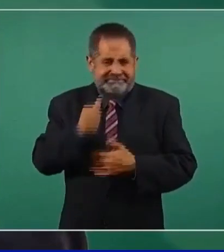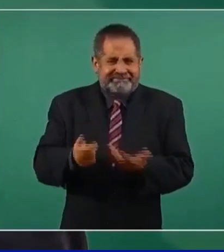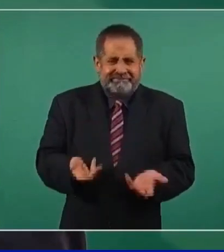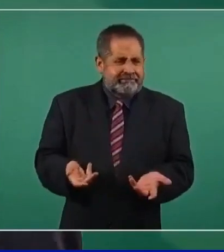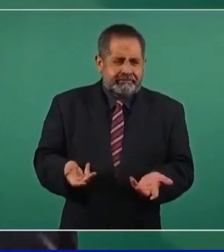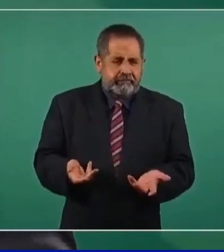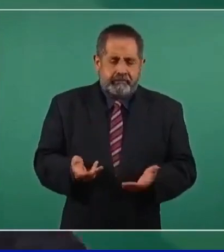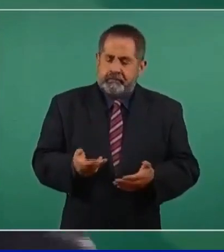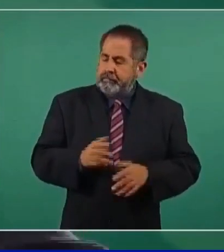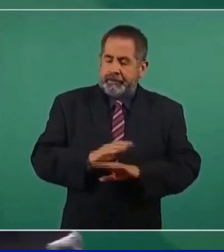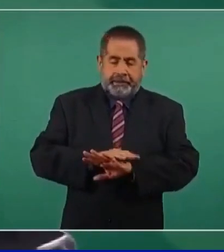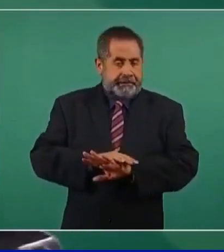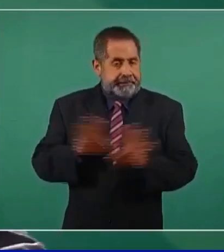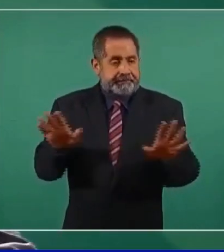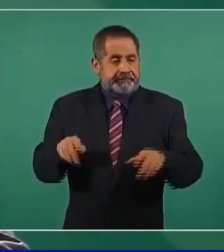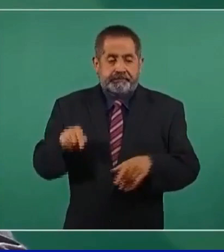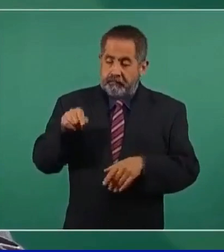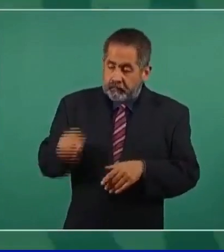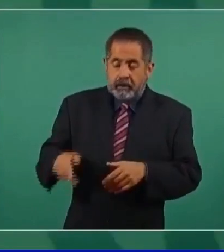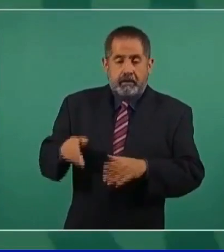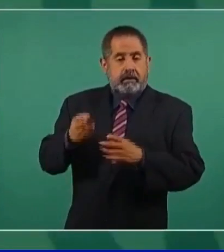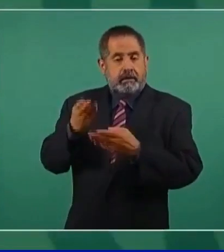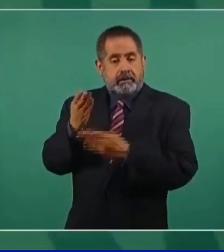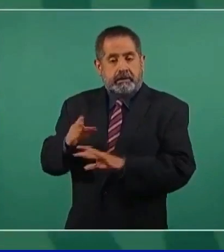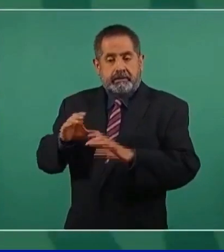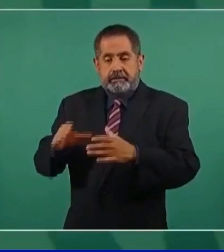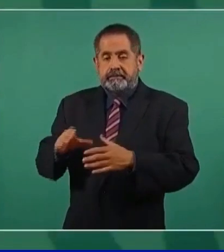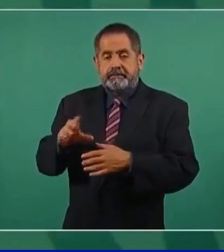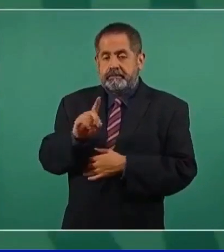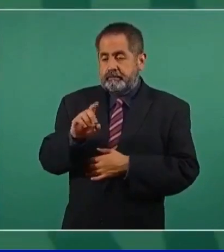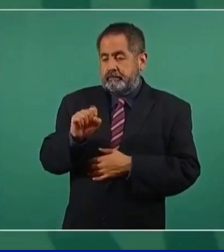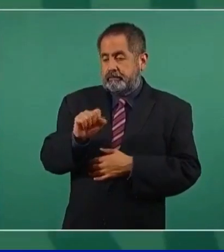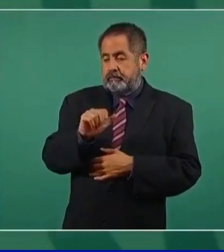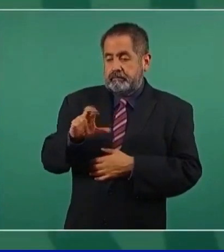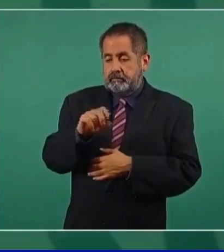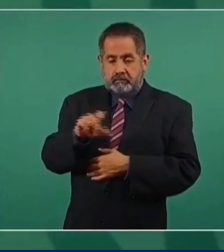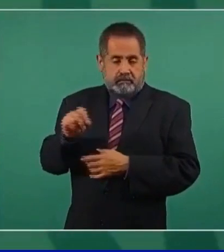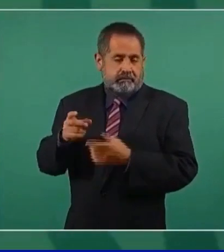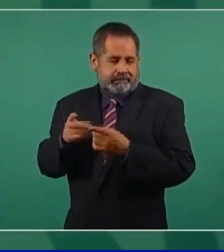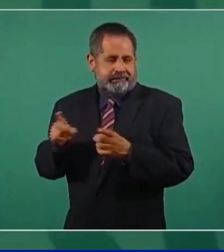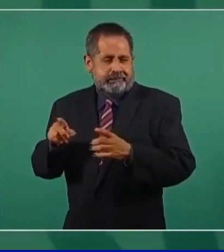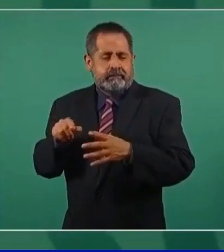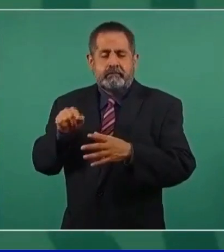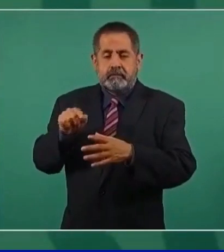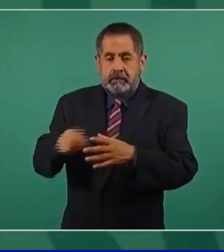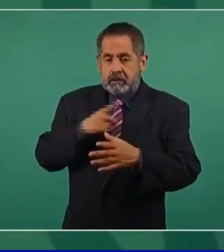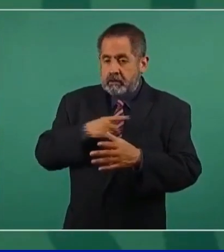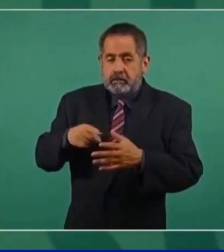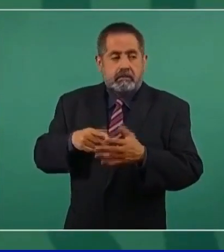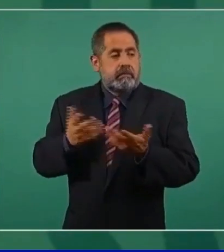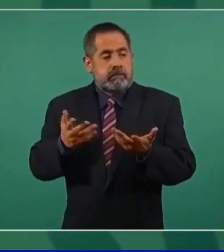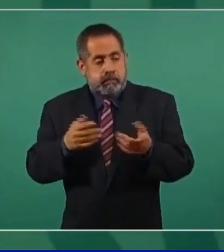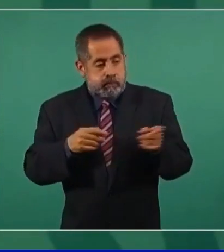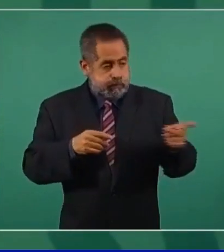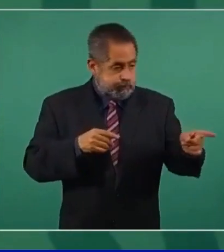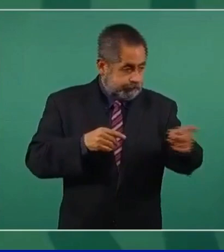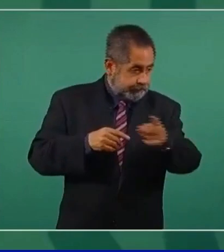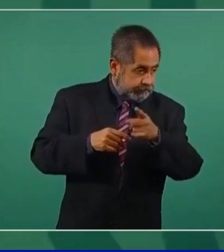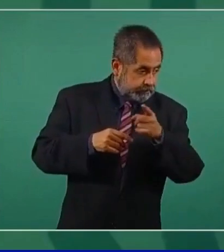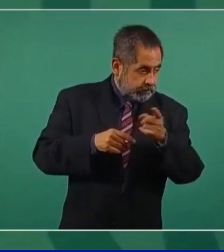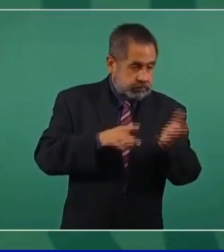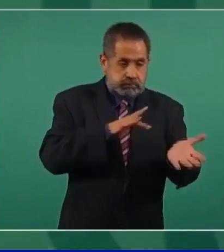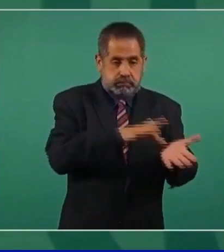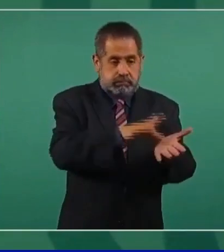Ahora, la banca de desarrollo tiene que estar apoyando todos los proyectos que son